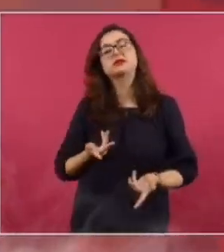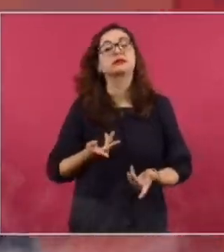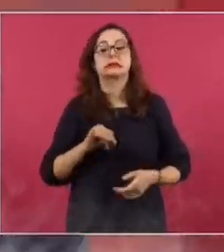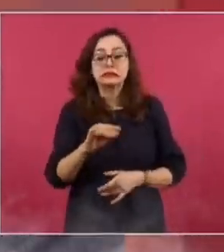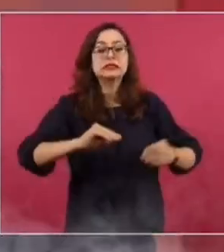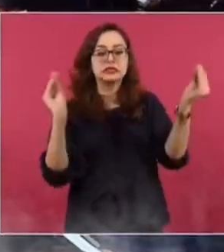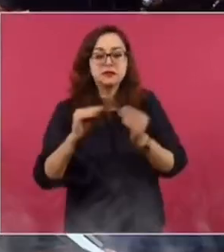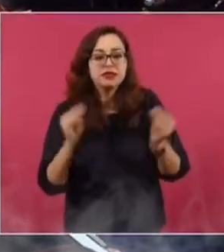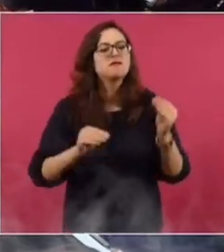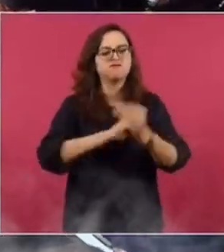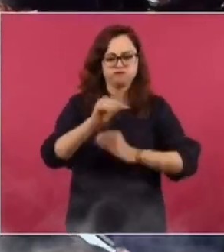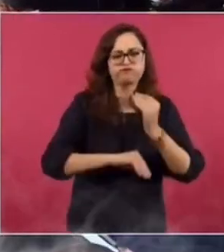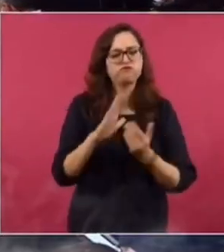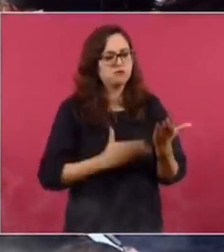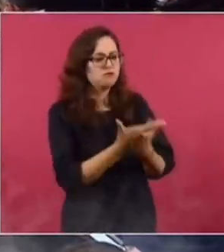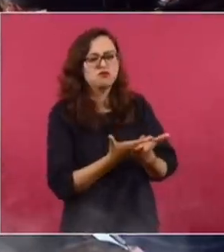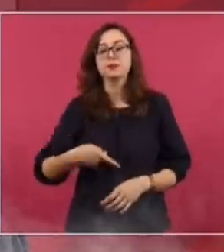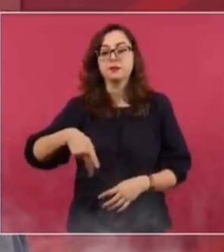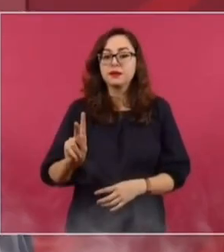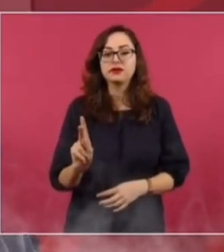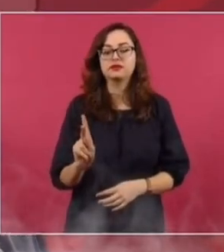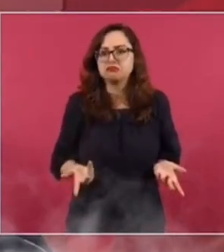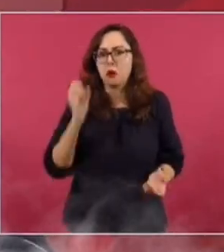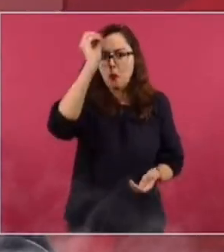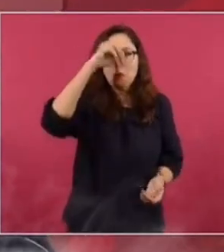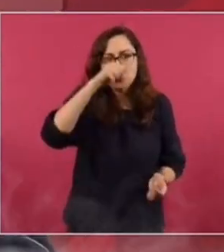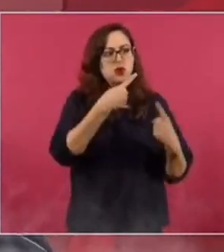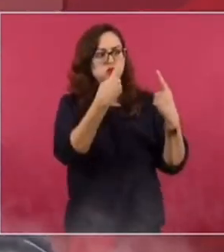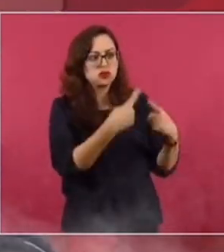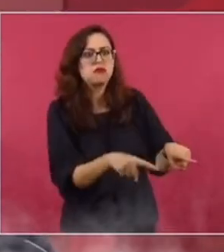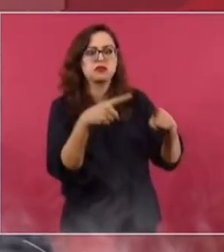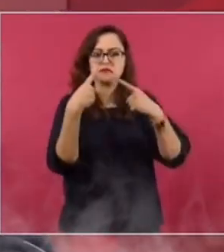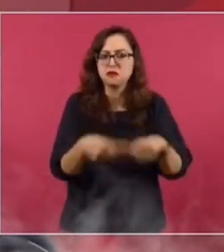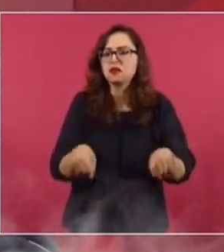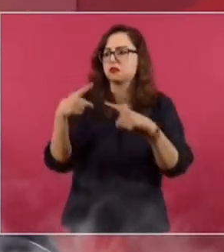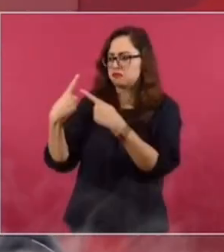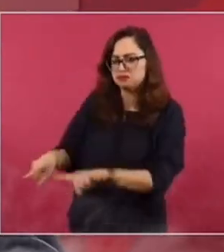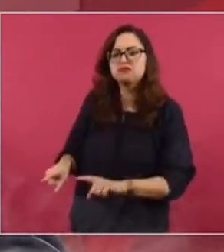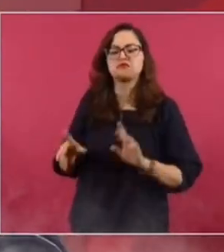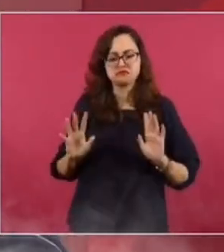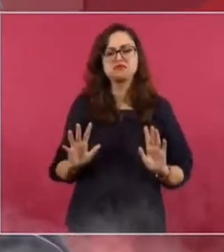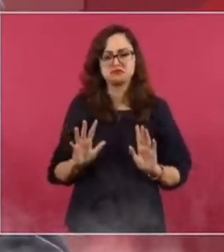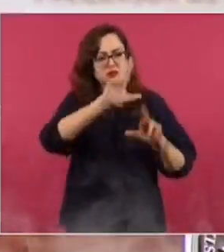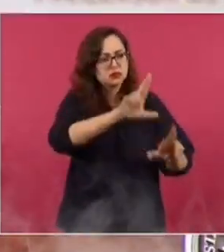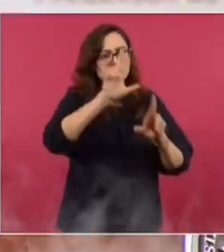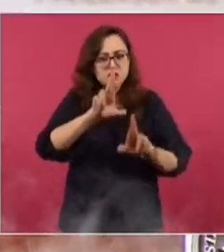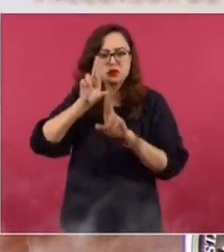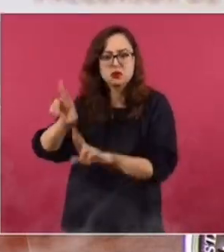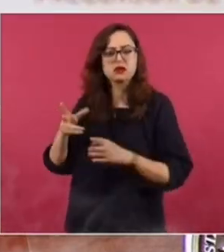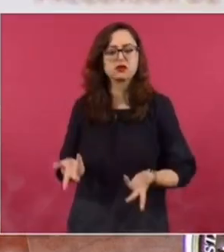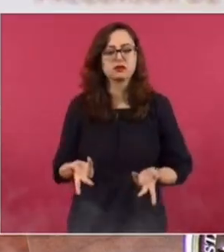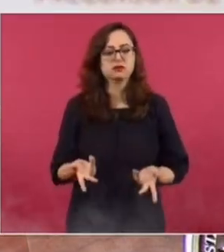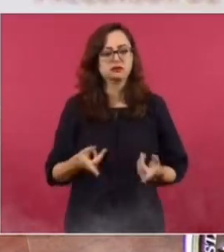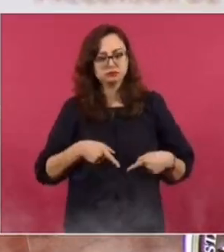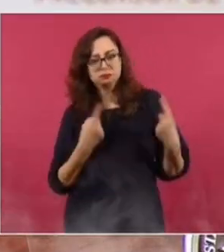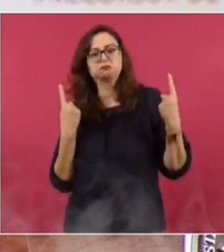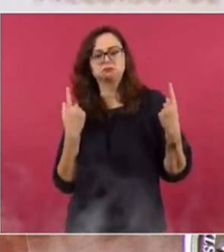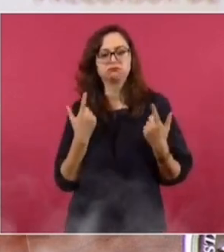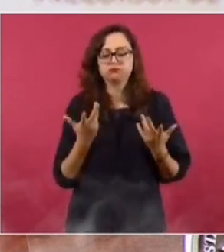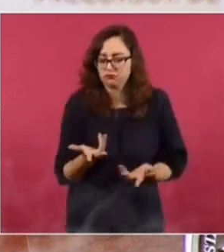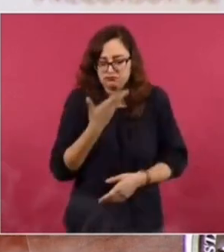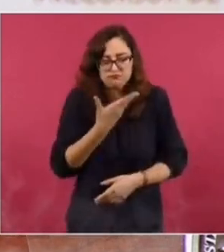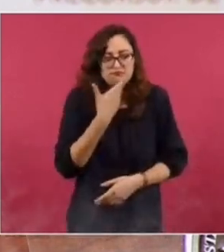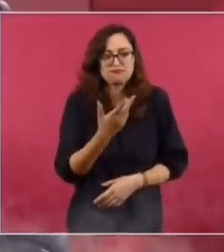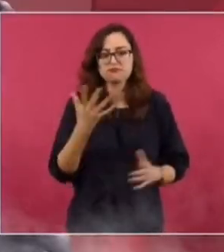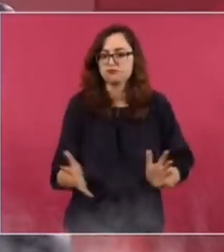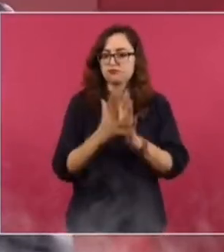debatir. Y hay que argumentar. Y no estar de acuerdo en lo que uno considera injusto y hacer valer el derecho a disentir. la pluralidad,